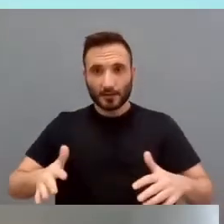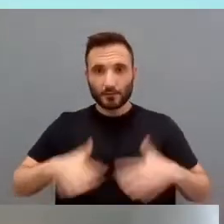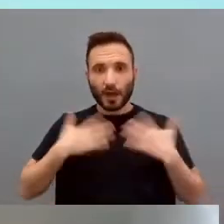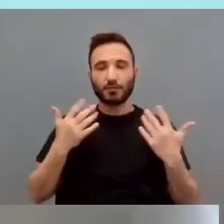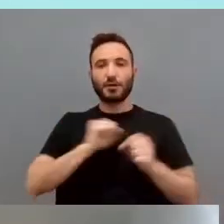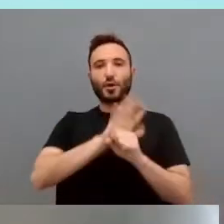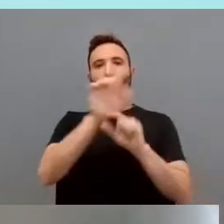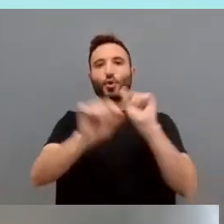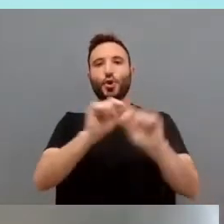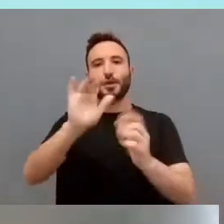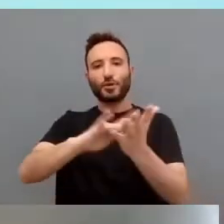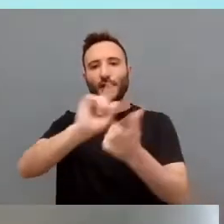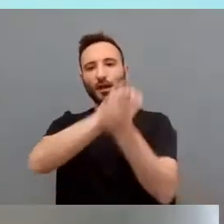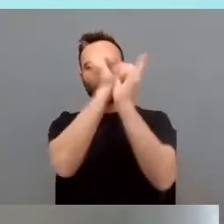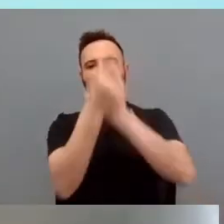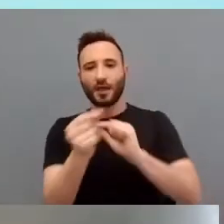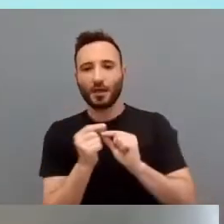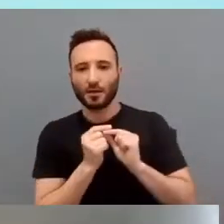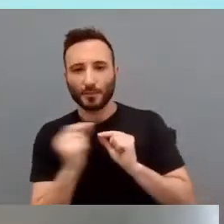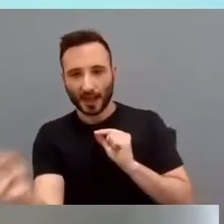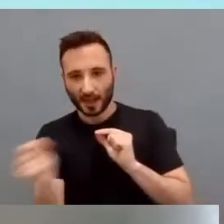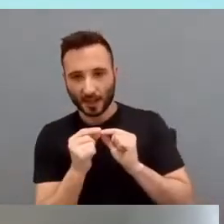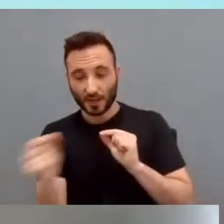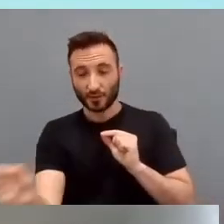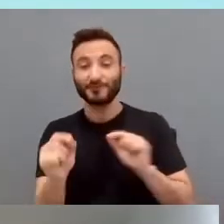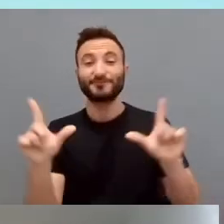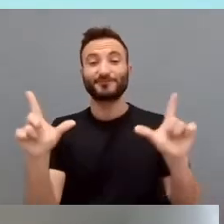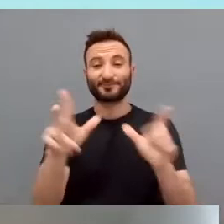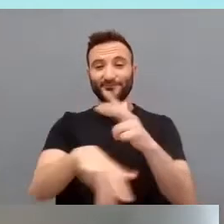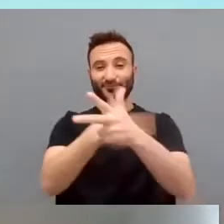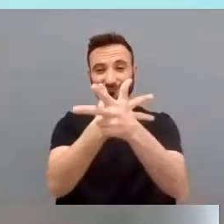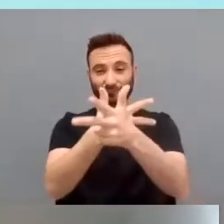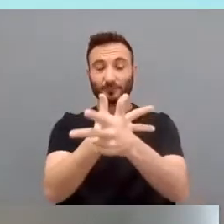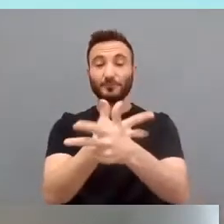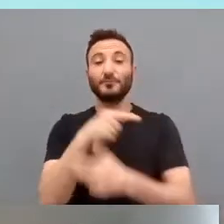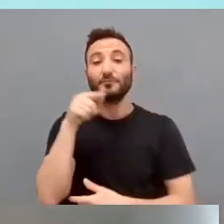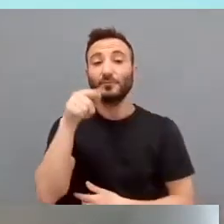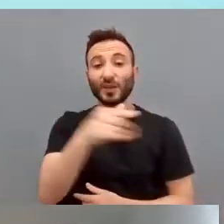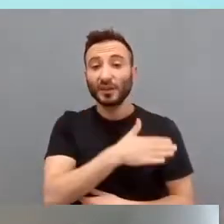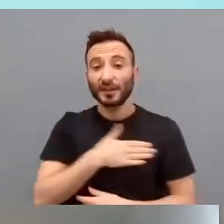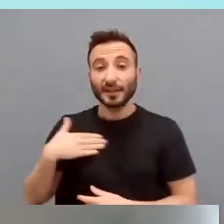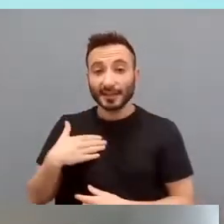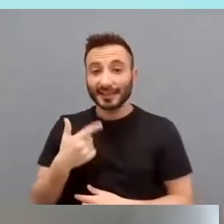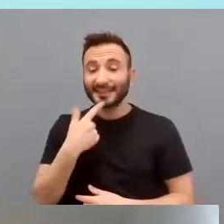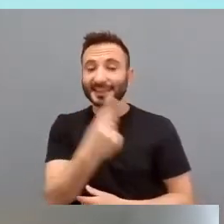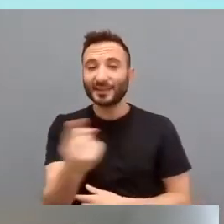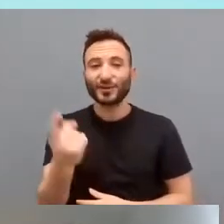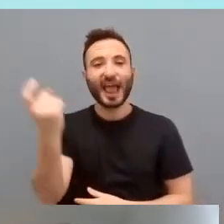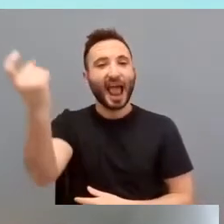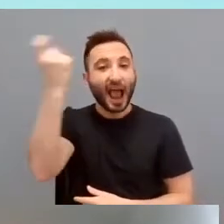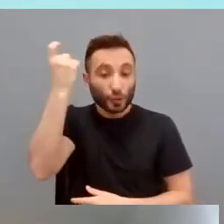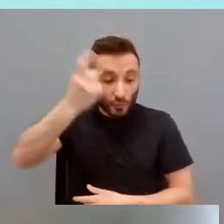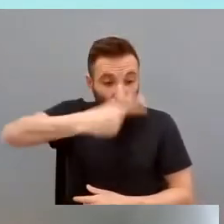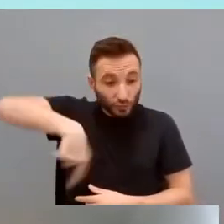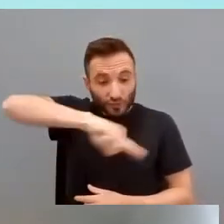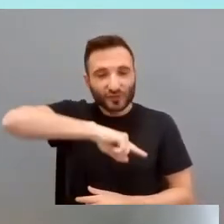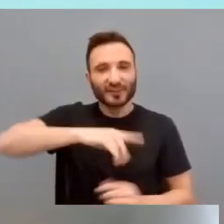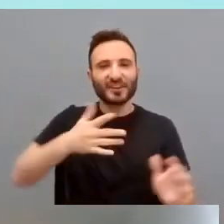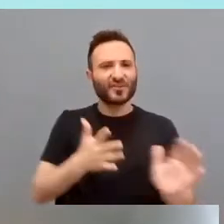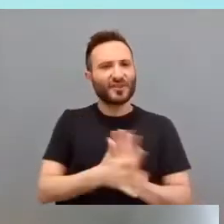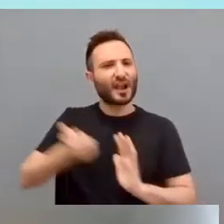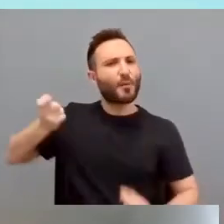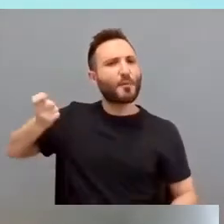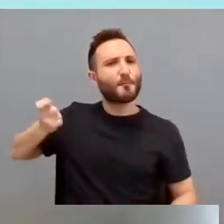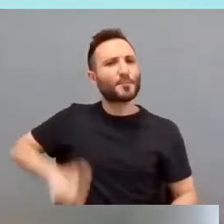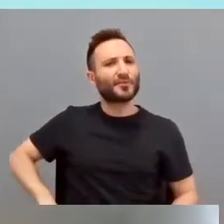aún hoy seguimos. Y aquí lo que quiero destacar es que los alumnos no se puede ser más